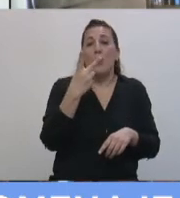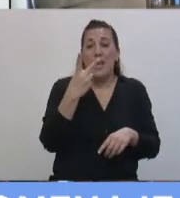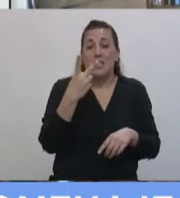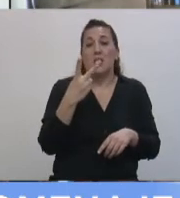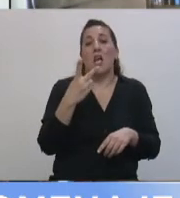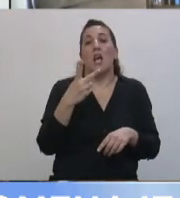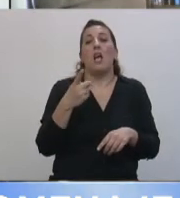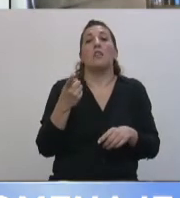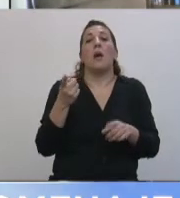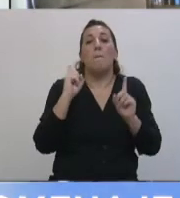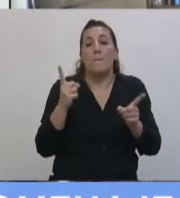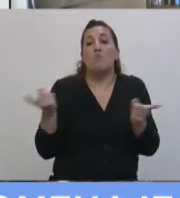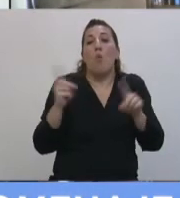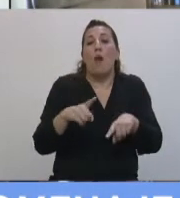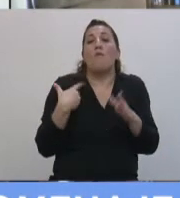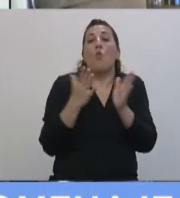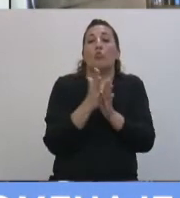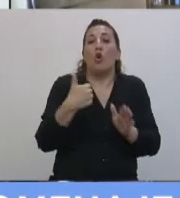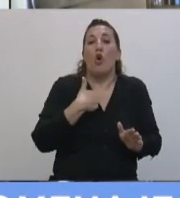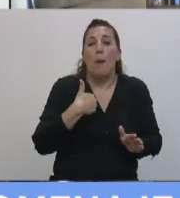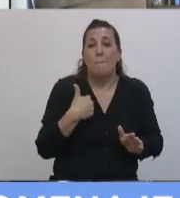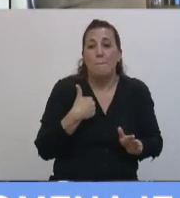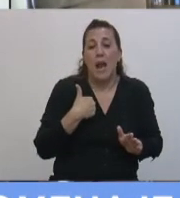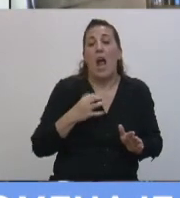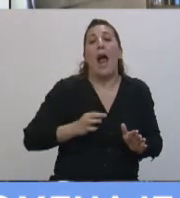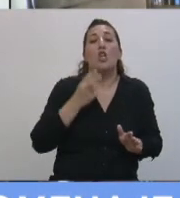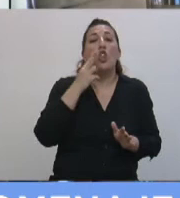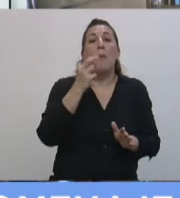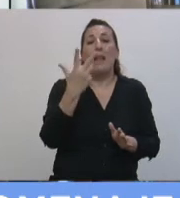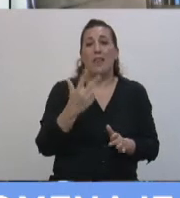mandatos, regresó conmigo en el año 2003.